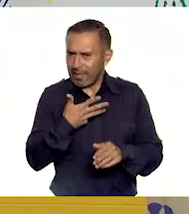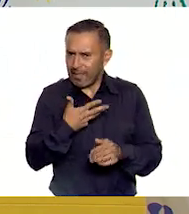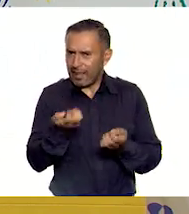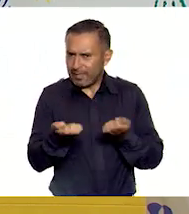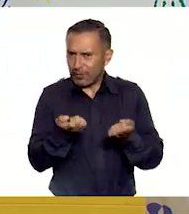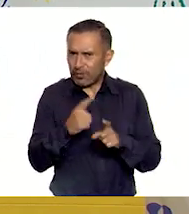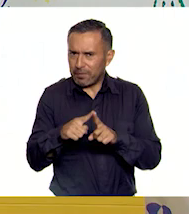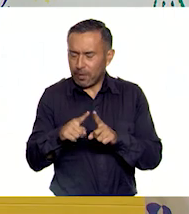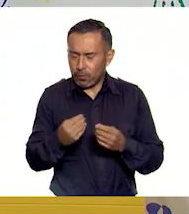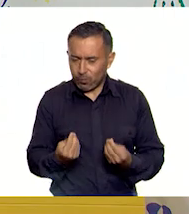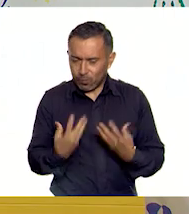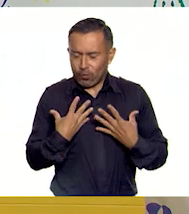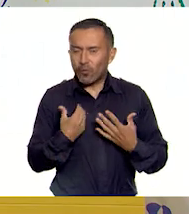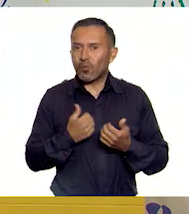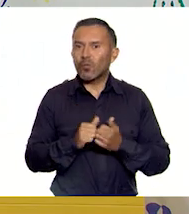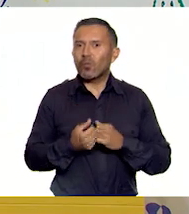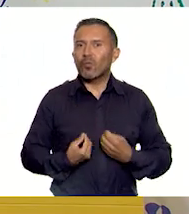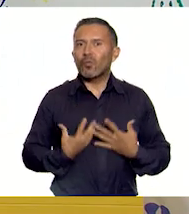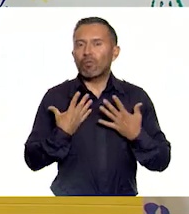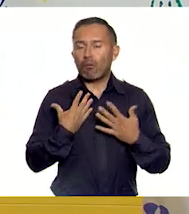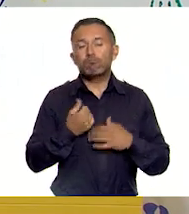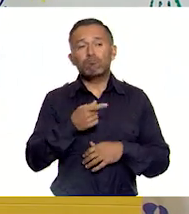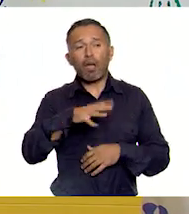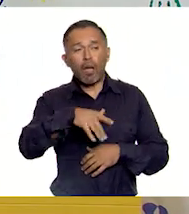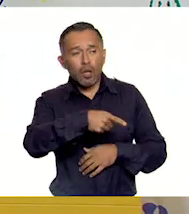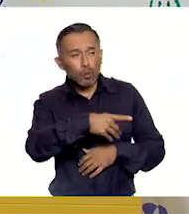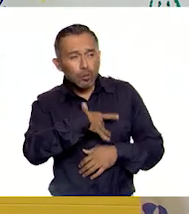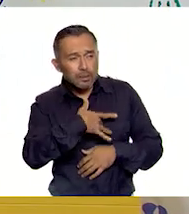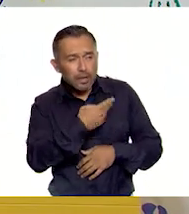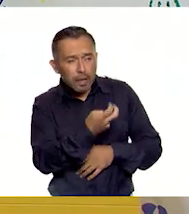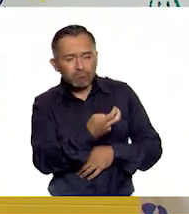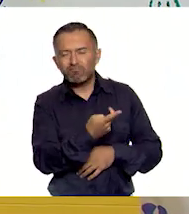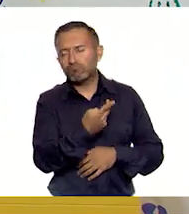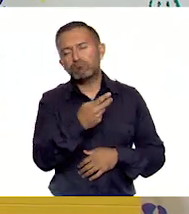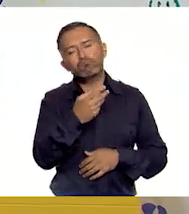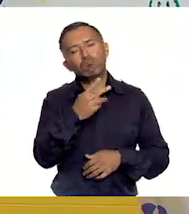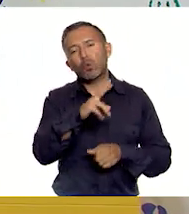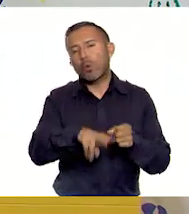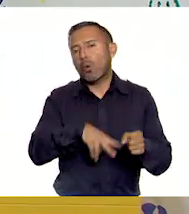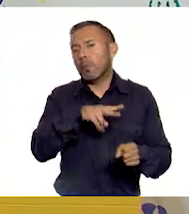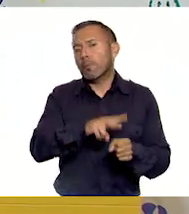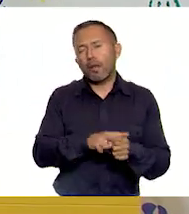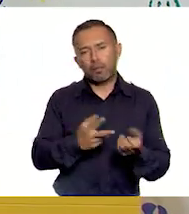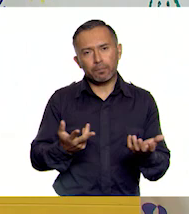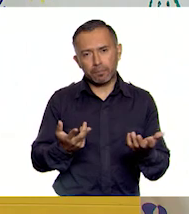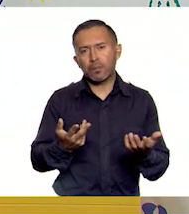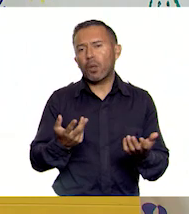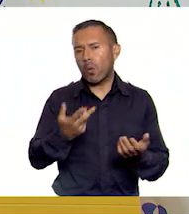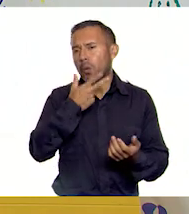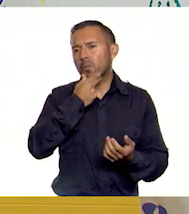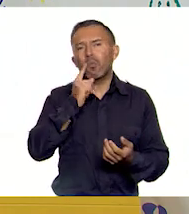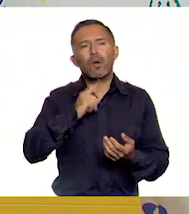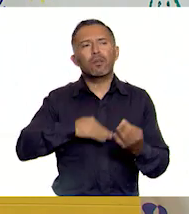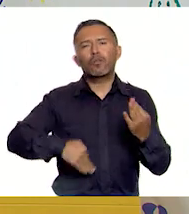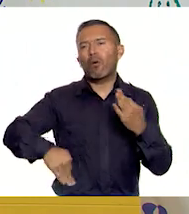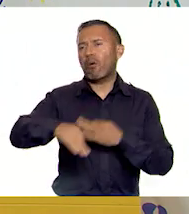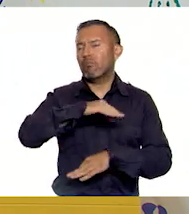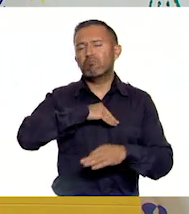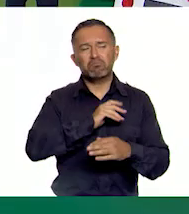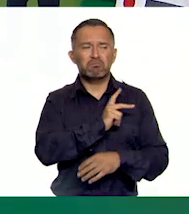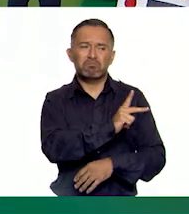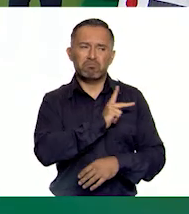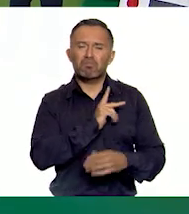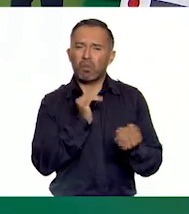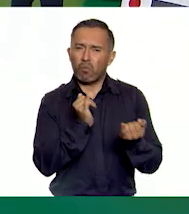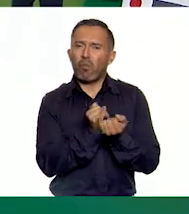bueno, antes que nada, quiero que sepas que es muy normal lo que tú estás sintiendo. Yo creo que todas y todos en algún momento hemos tenido estas sensaciones que comentas,